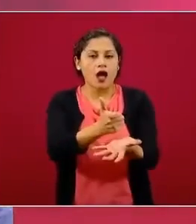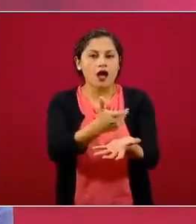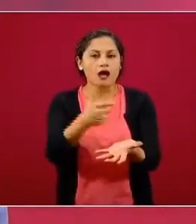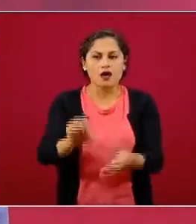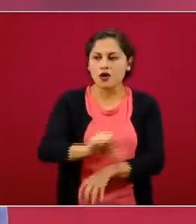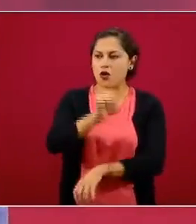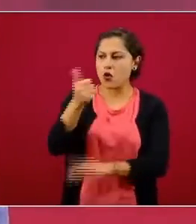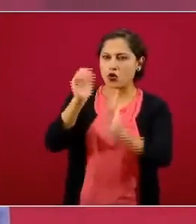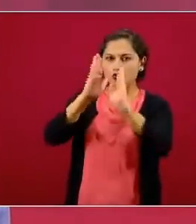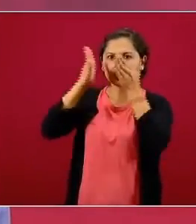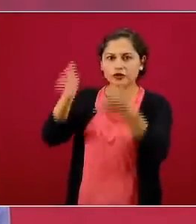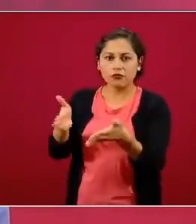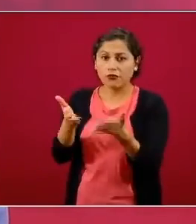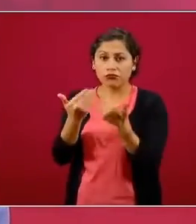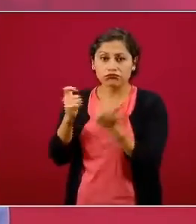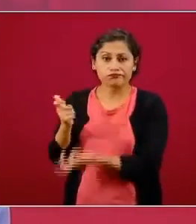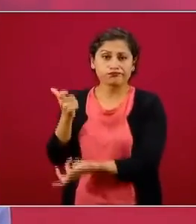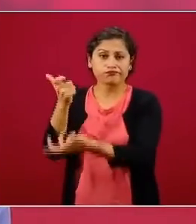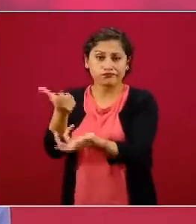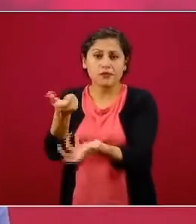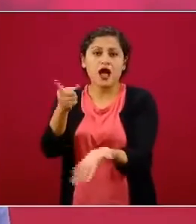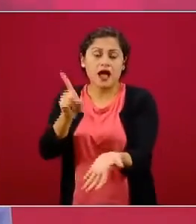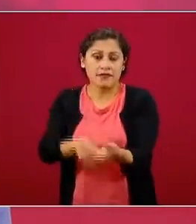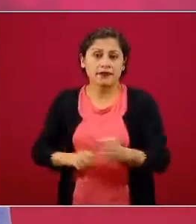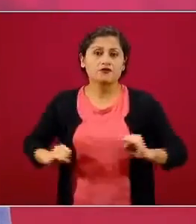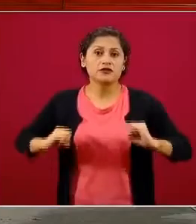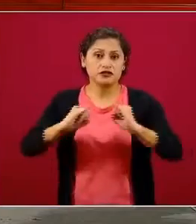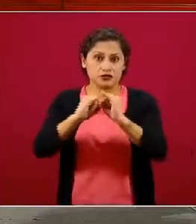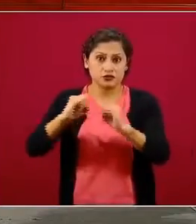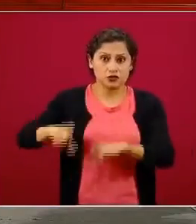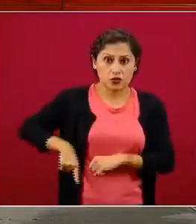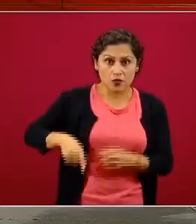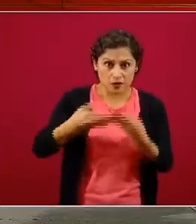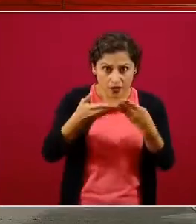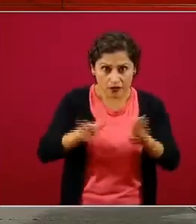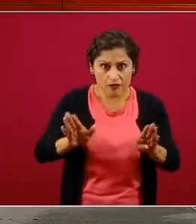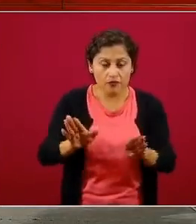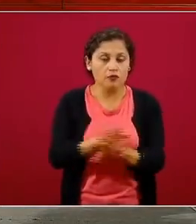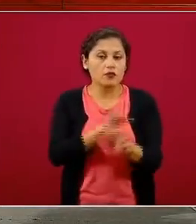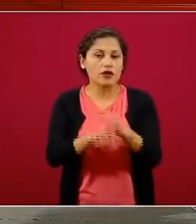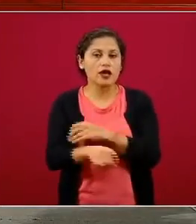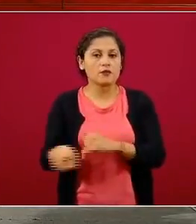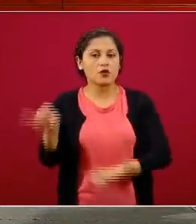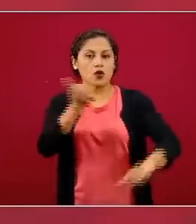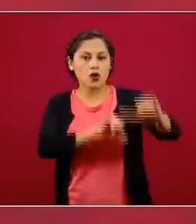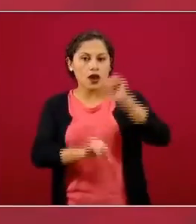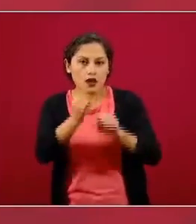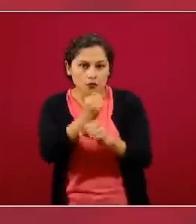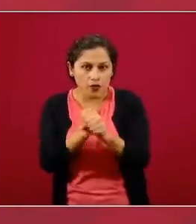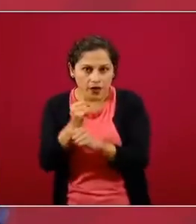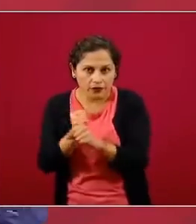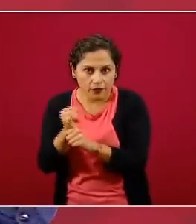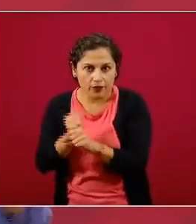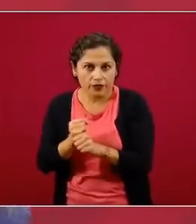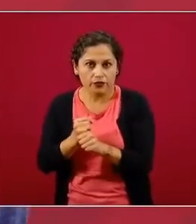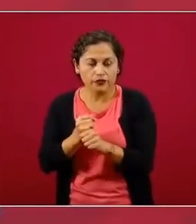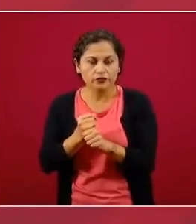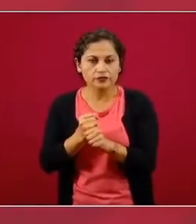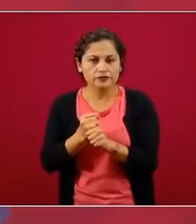en las instituciones públicas. Los servicios de diagnóstico por laboratorio mayormente son